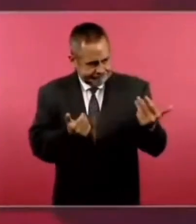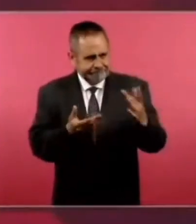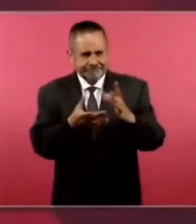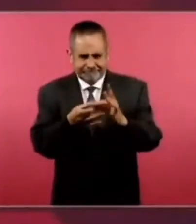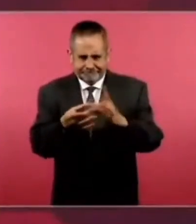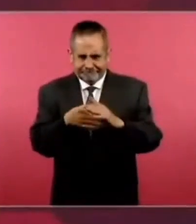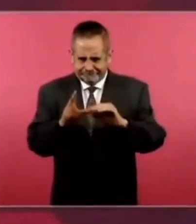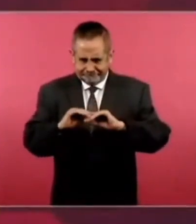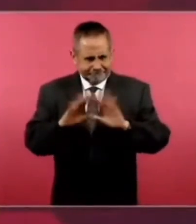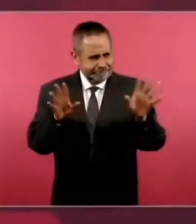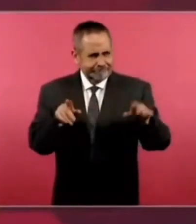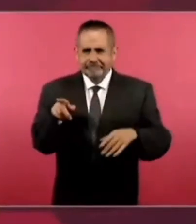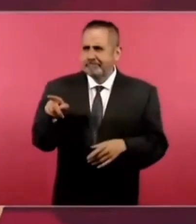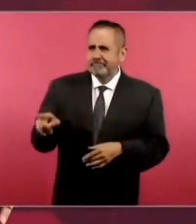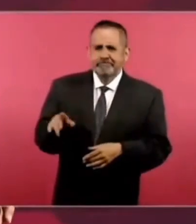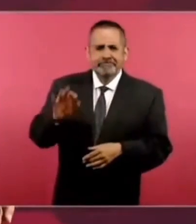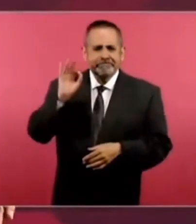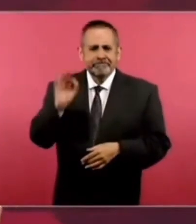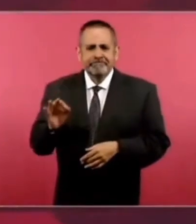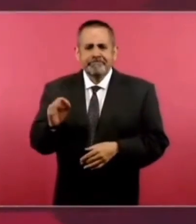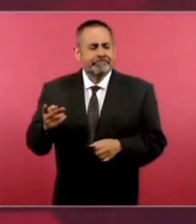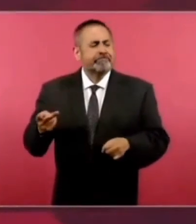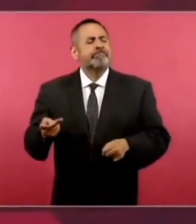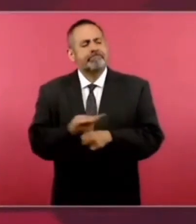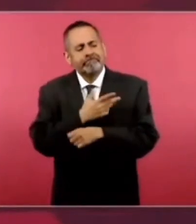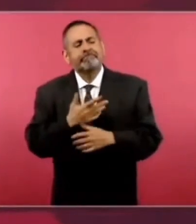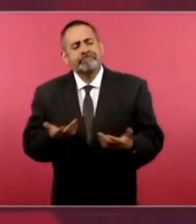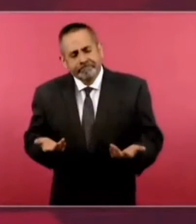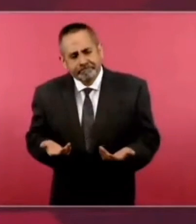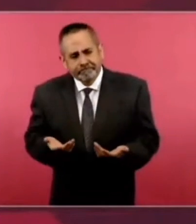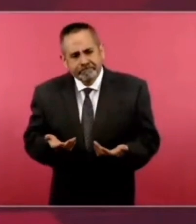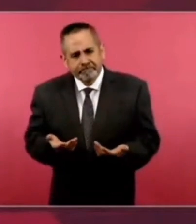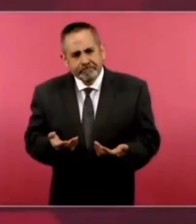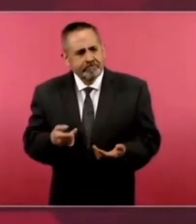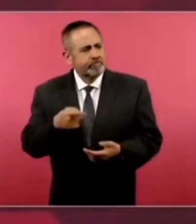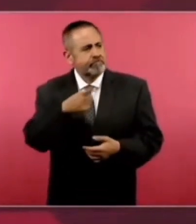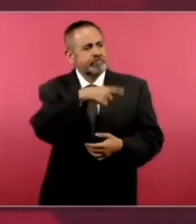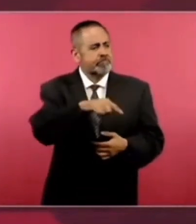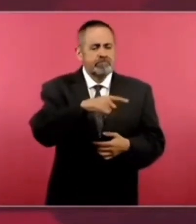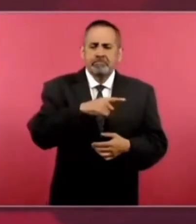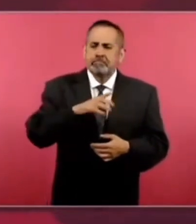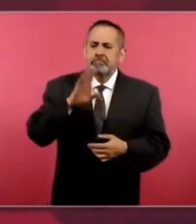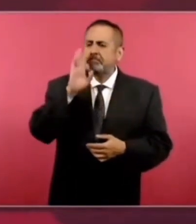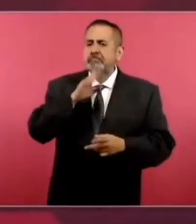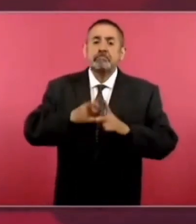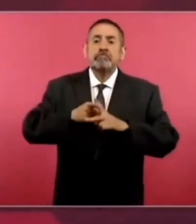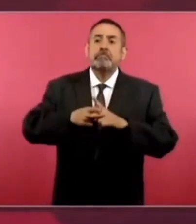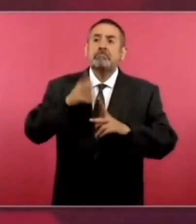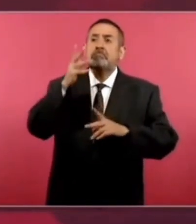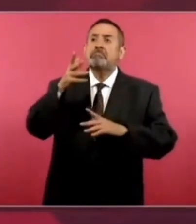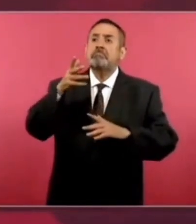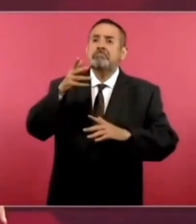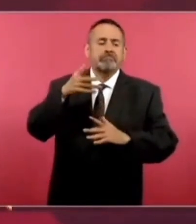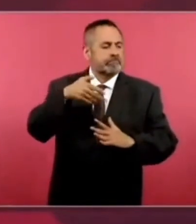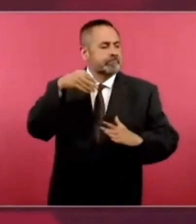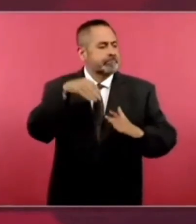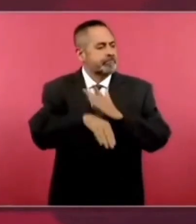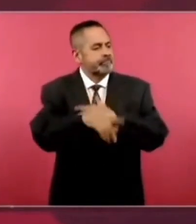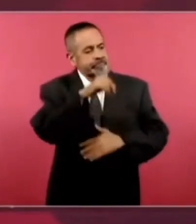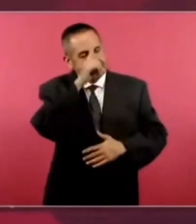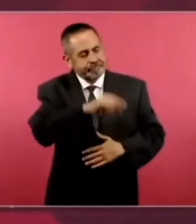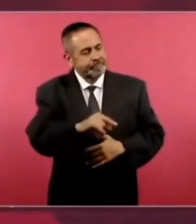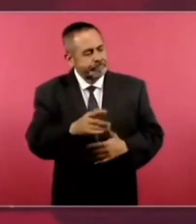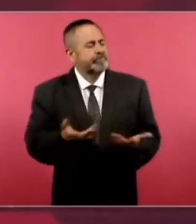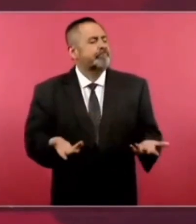qué sucedió por qué fallaron sus pronósticos y en una de esas